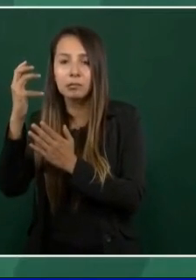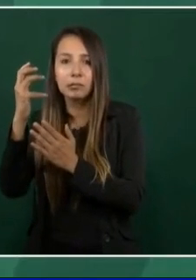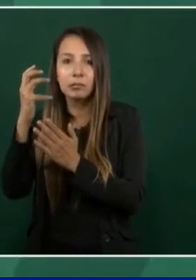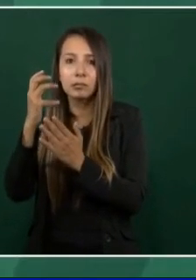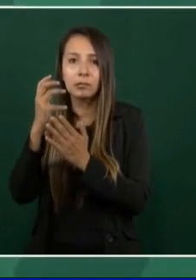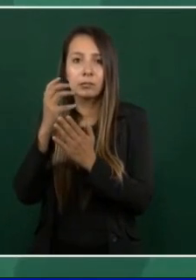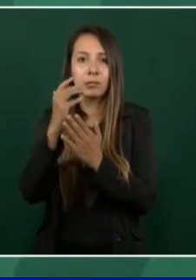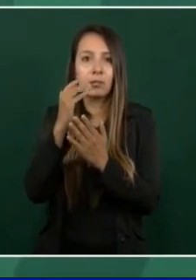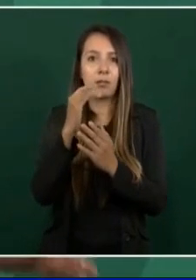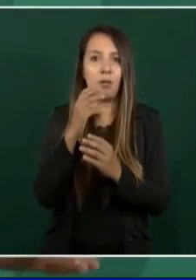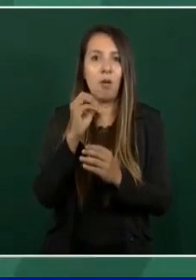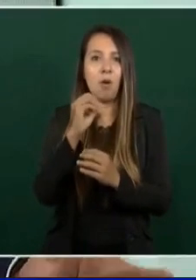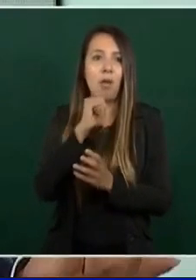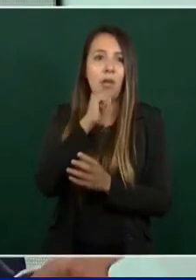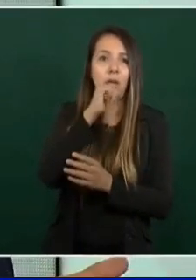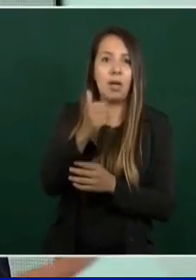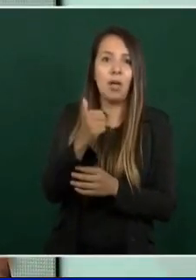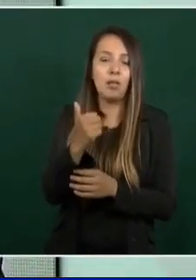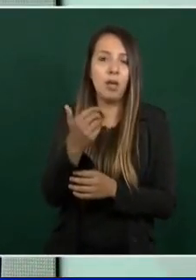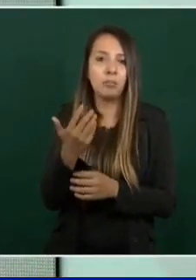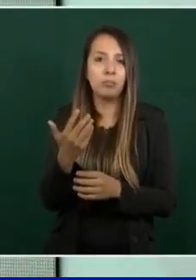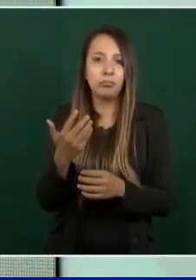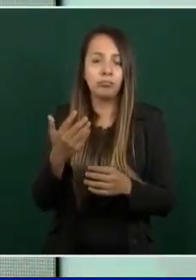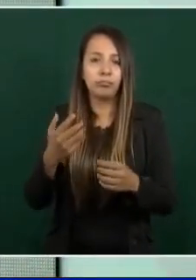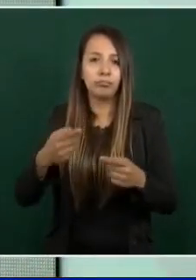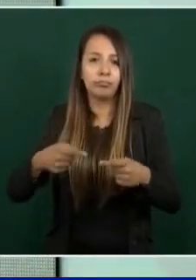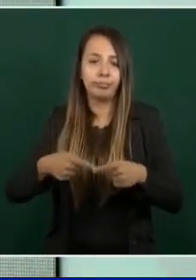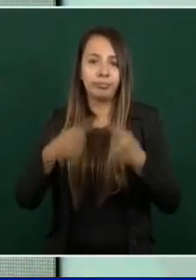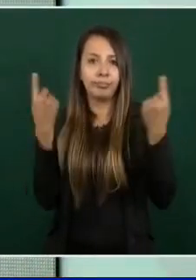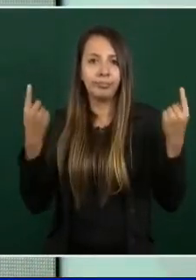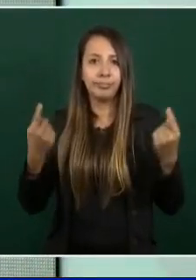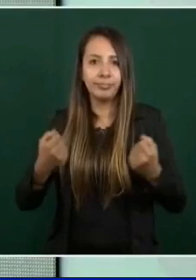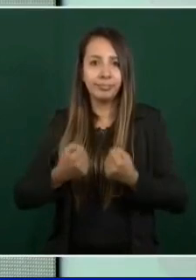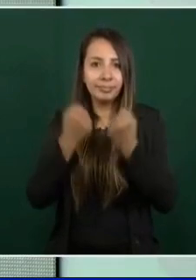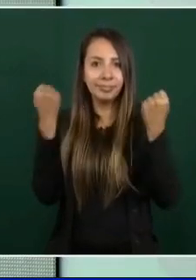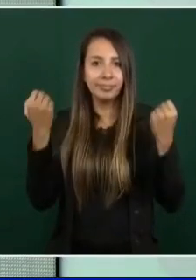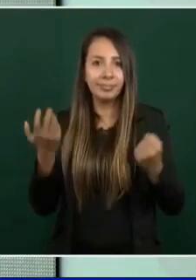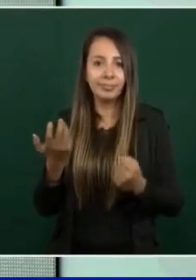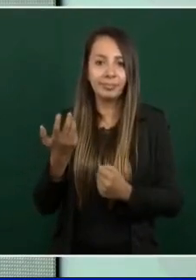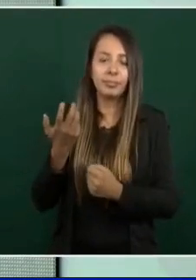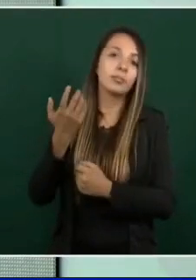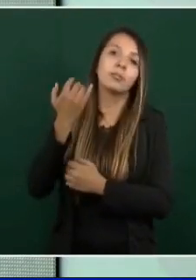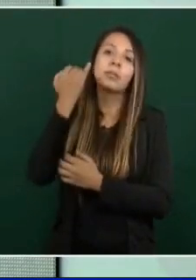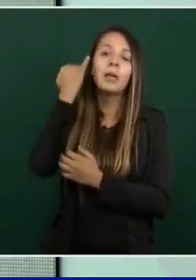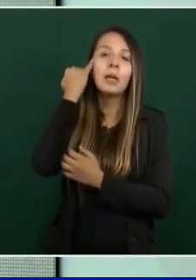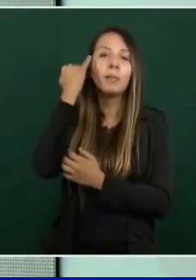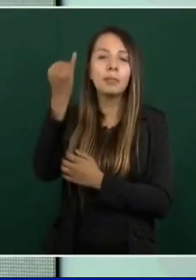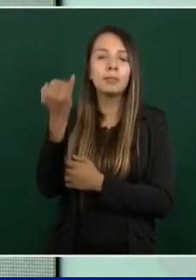Imagínense si al bloque conservador